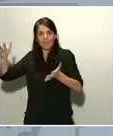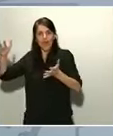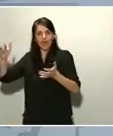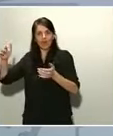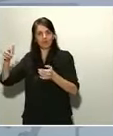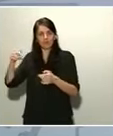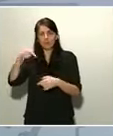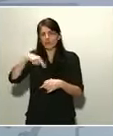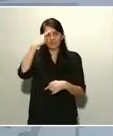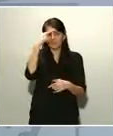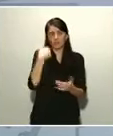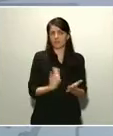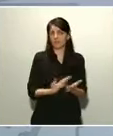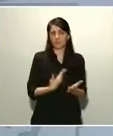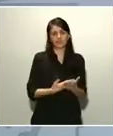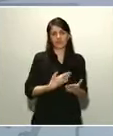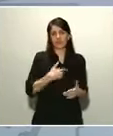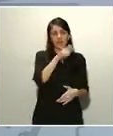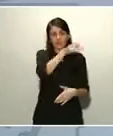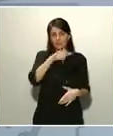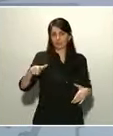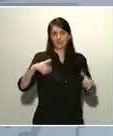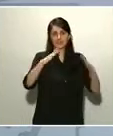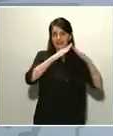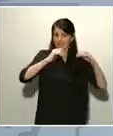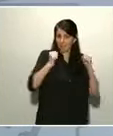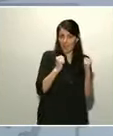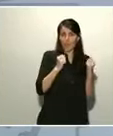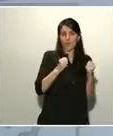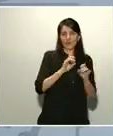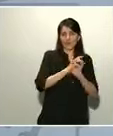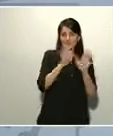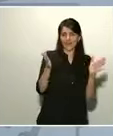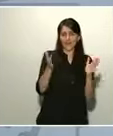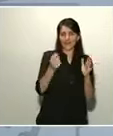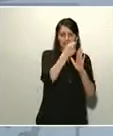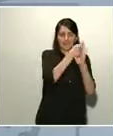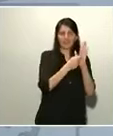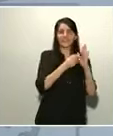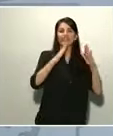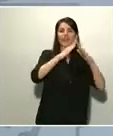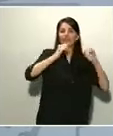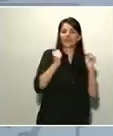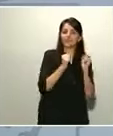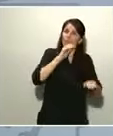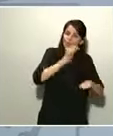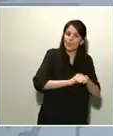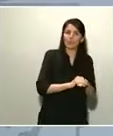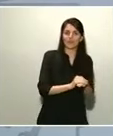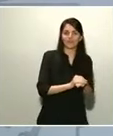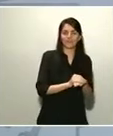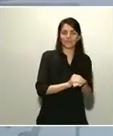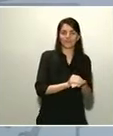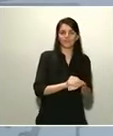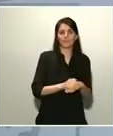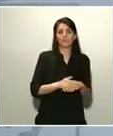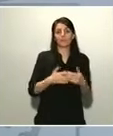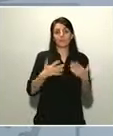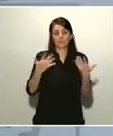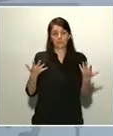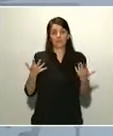y aislamiento que ha puesto en marcha el gobierno de España. Por tanto, estamos hablando de medidas